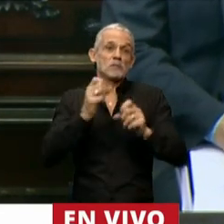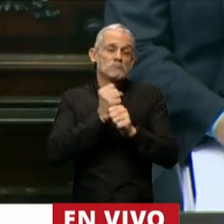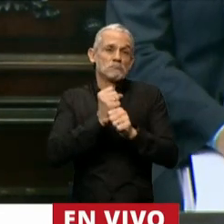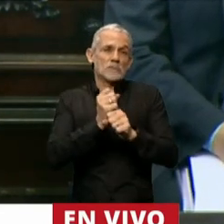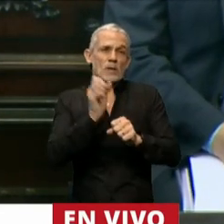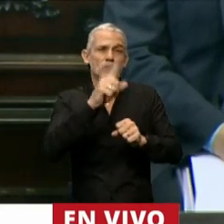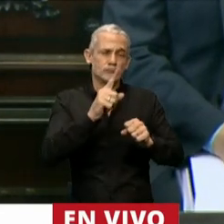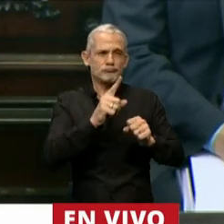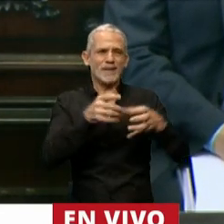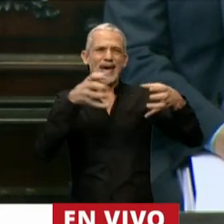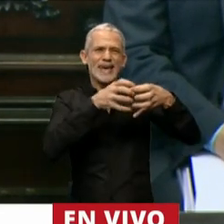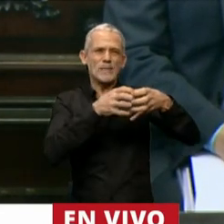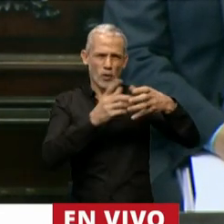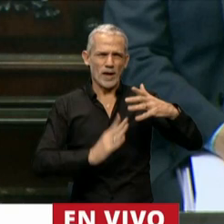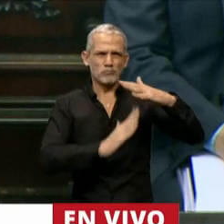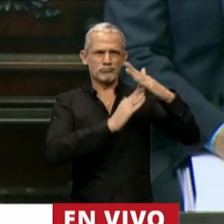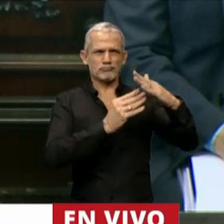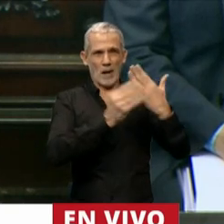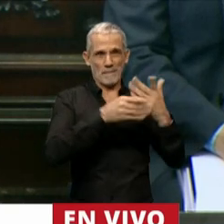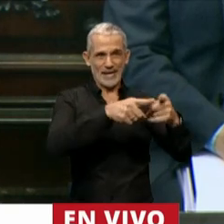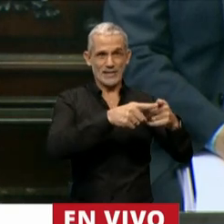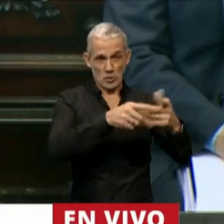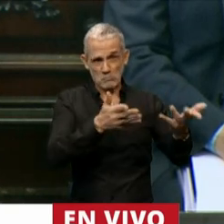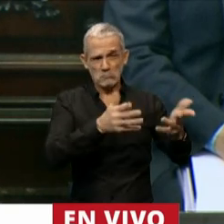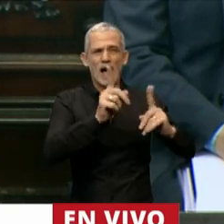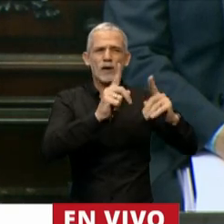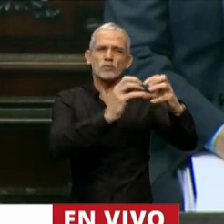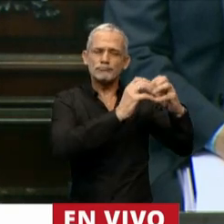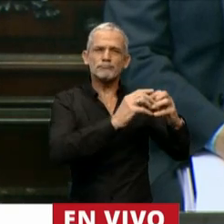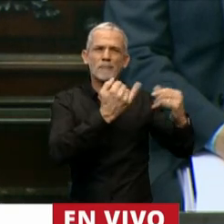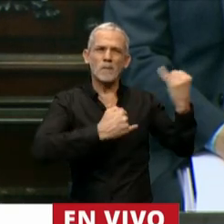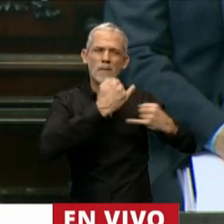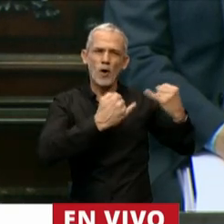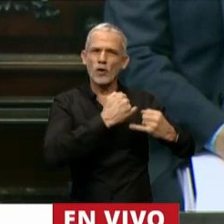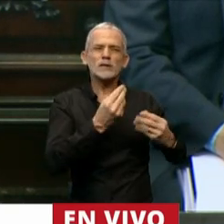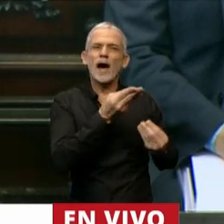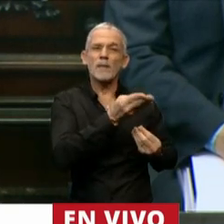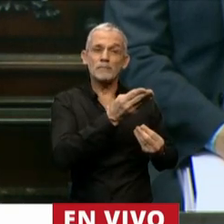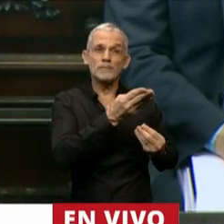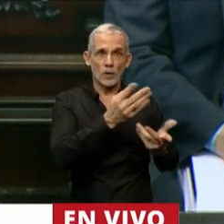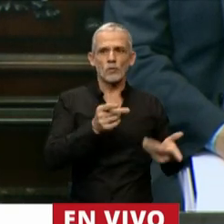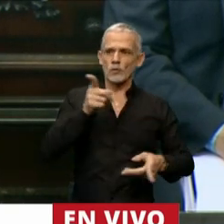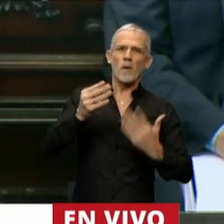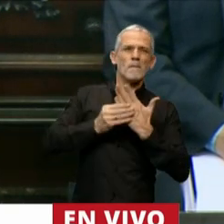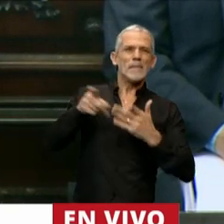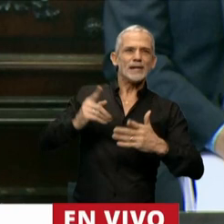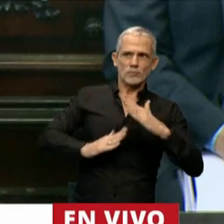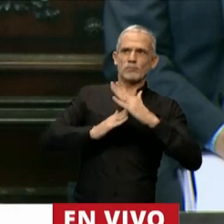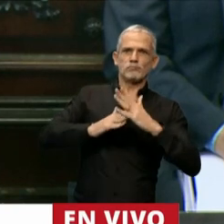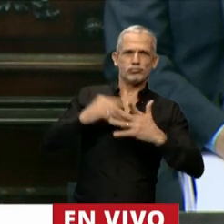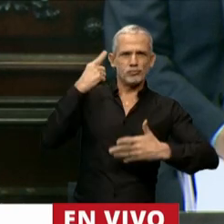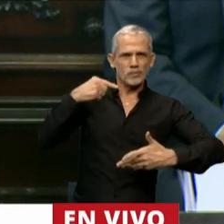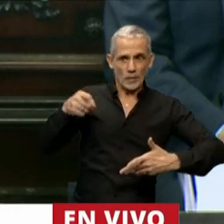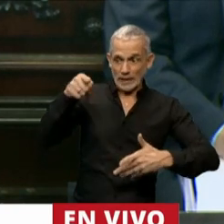equipos de la Jefatura de Gabinete me decían que usted, esta casa,